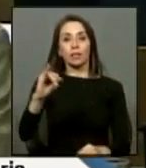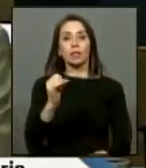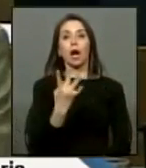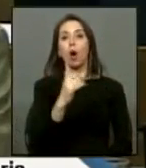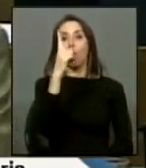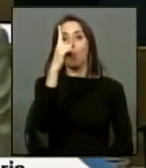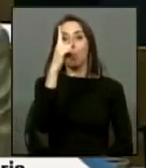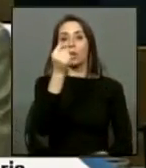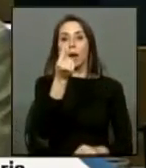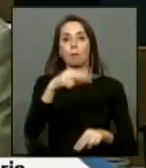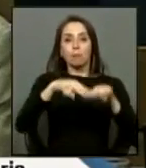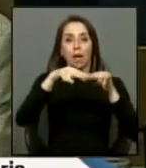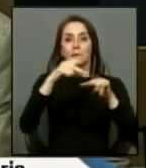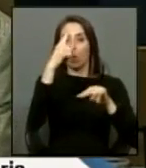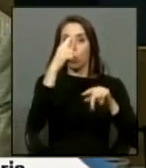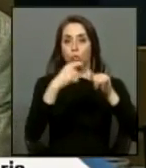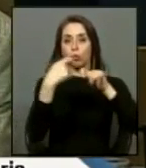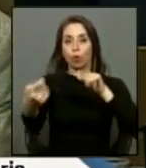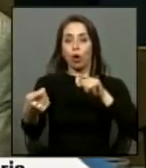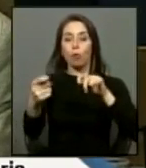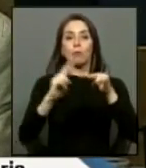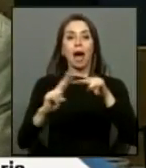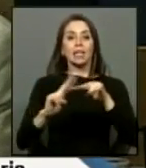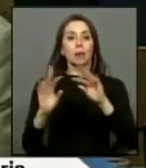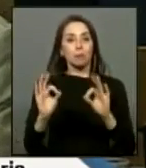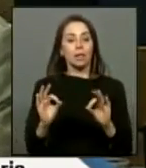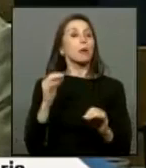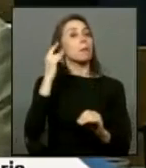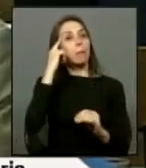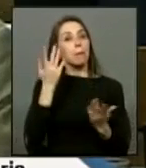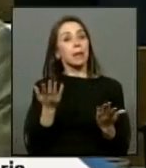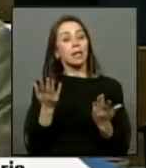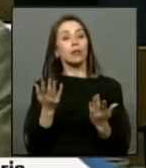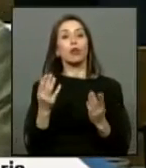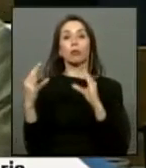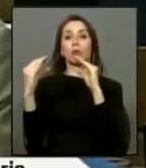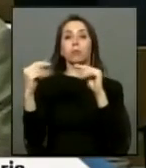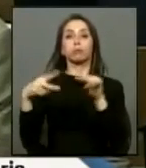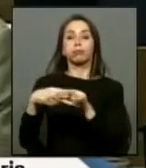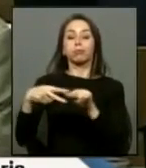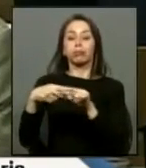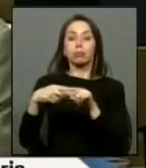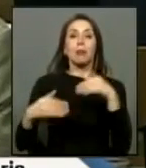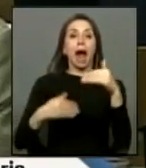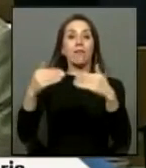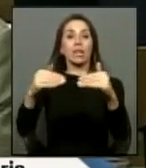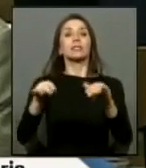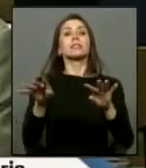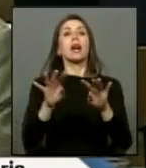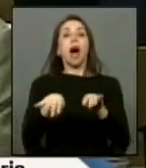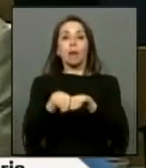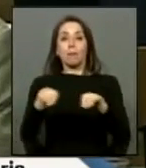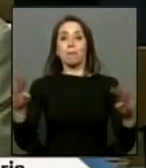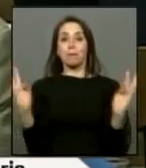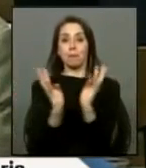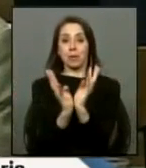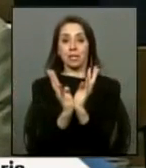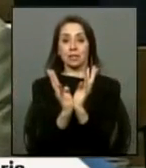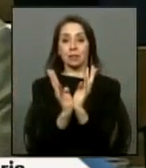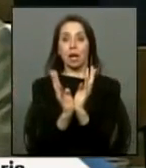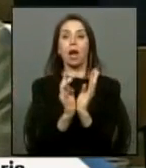monto reparatorio pero con el propósito de avanzar en las negociaciones la propia mesa acordó presentar este